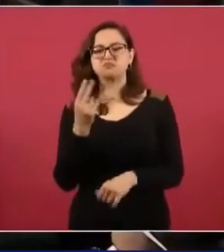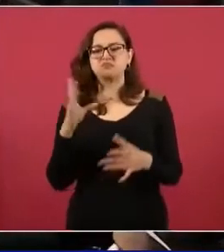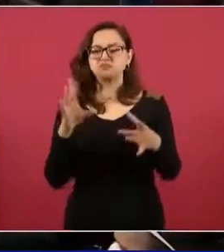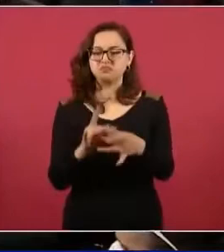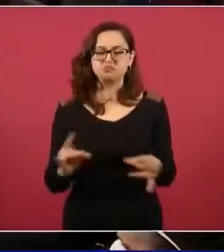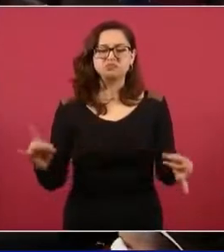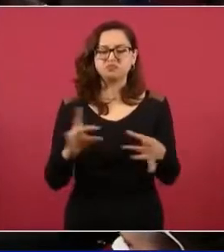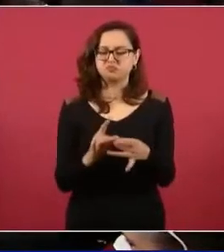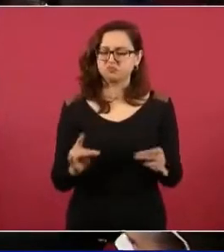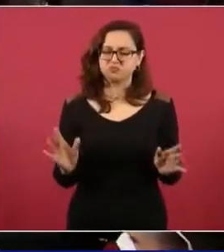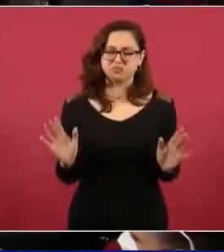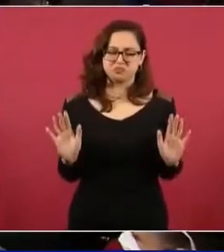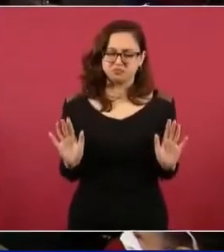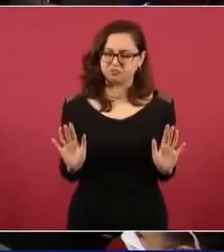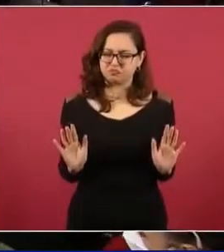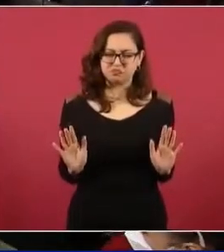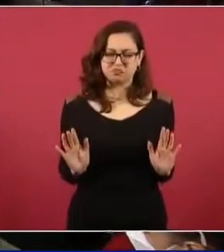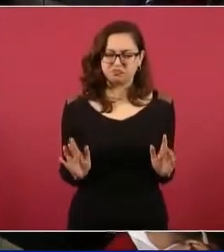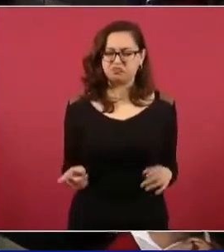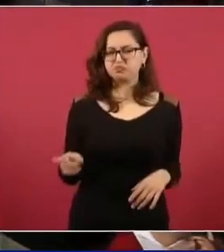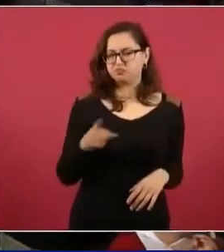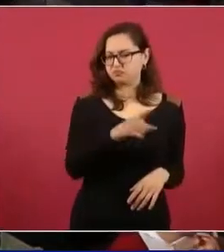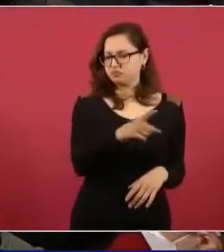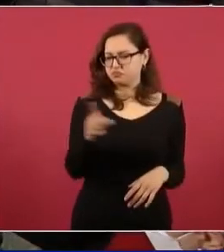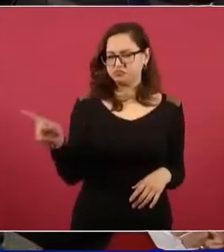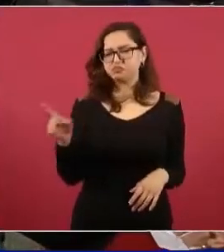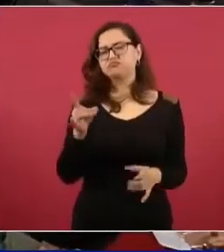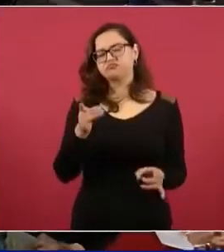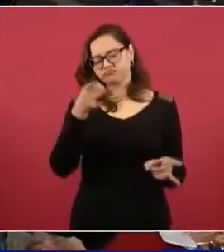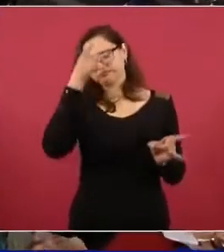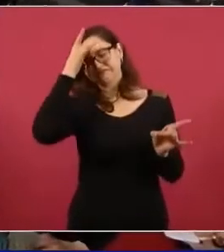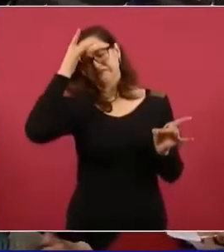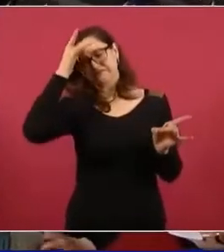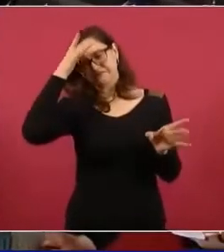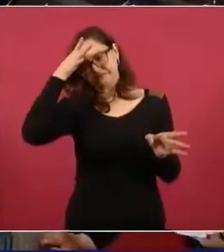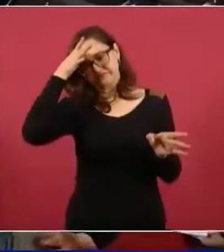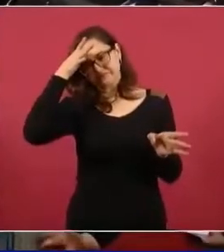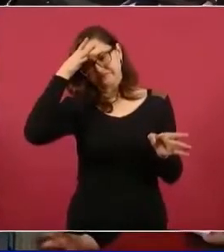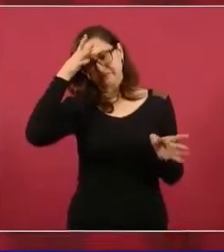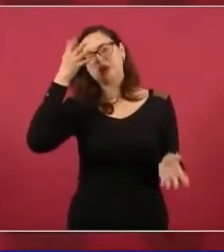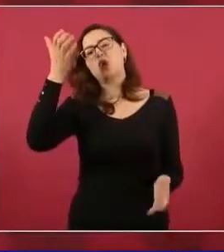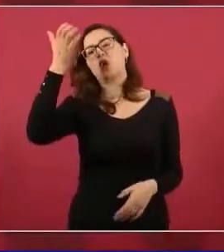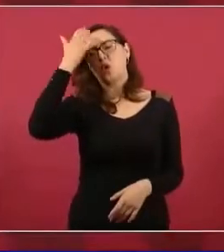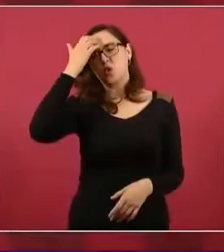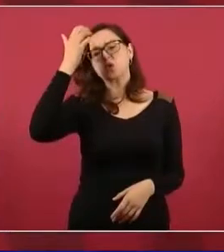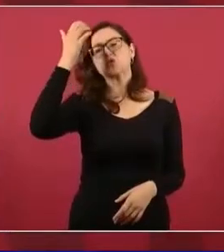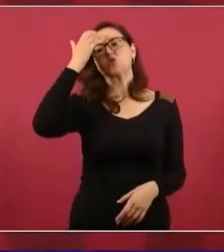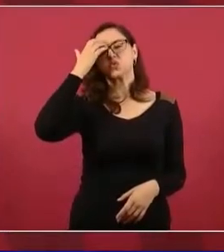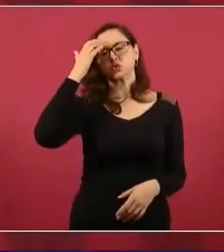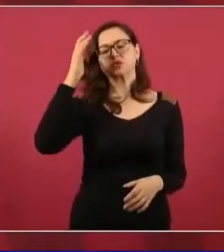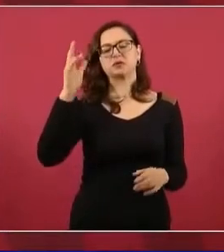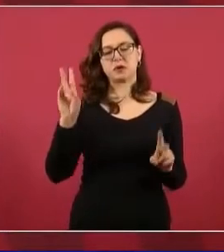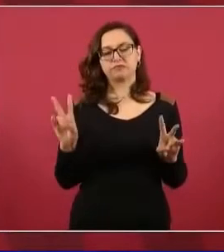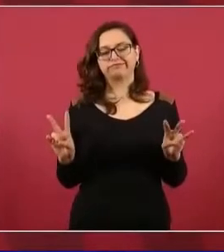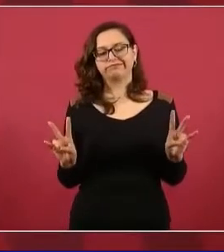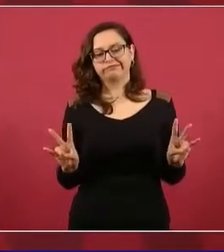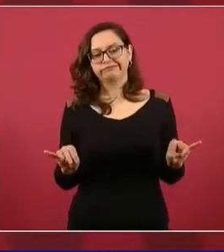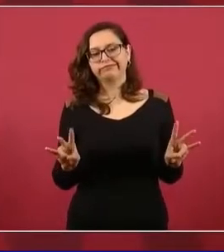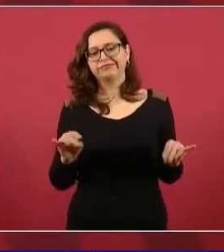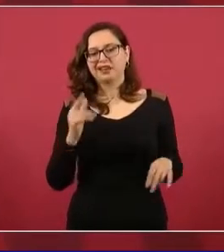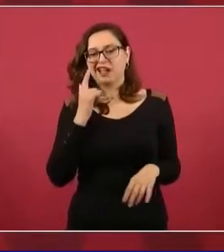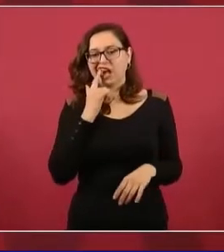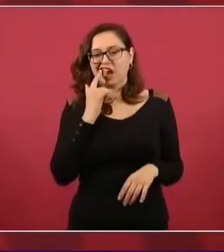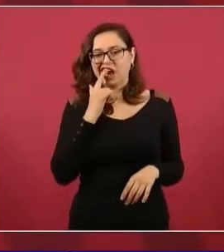muy conscientes, muy despiertos. Ya la gente está muy